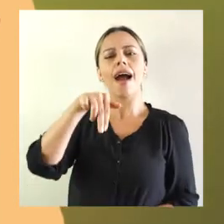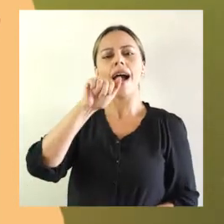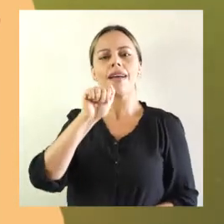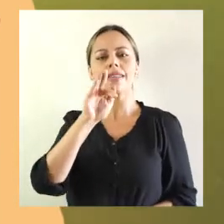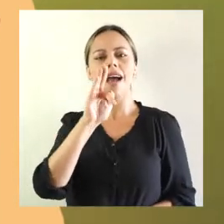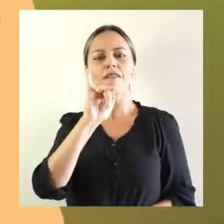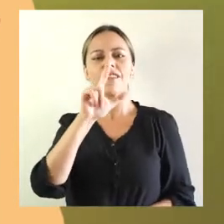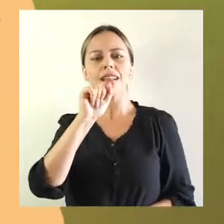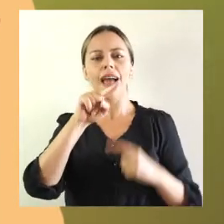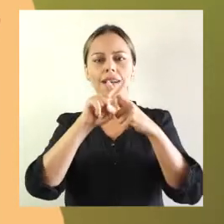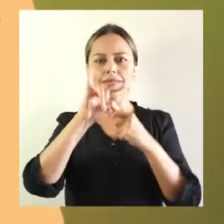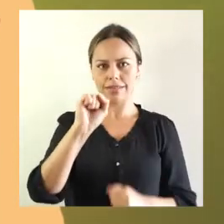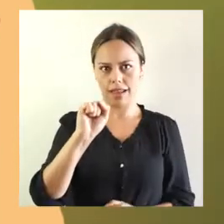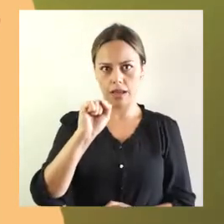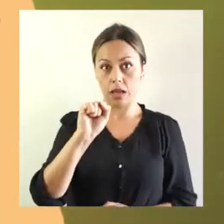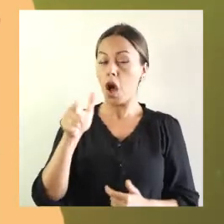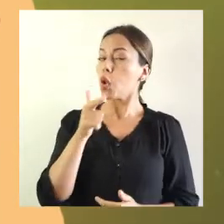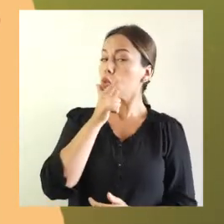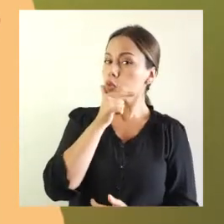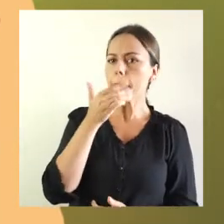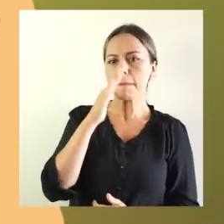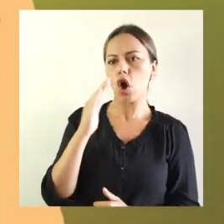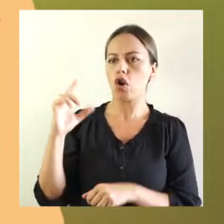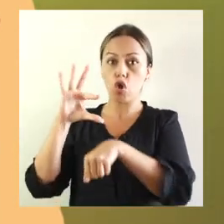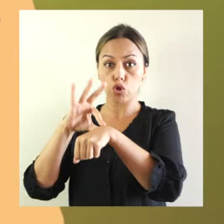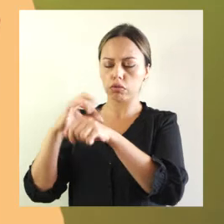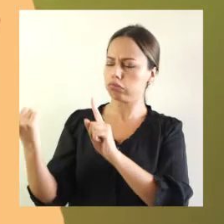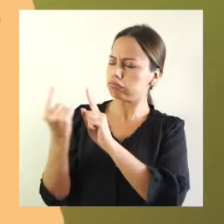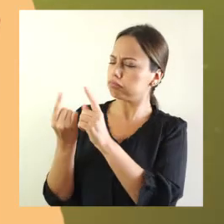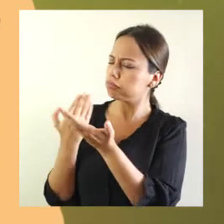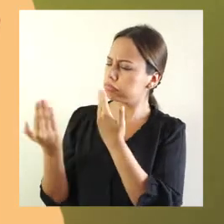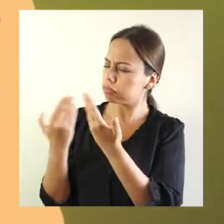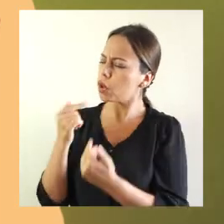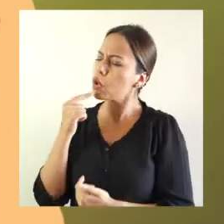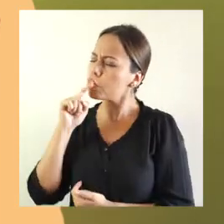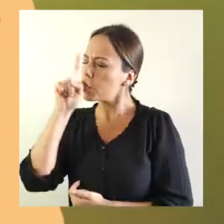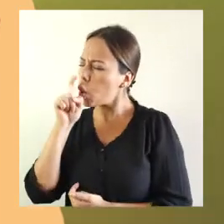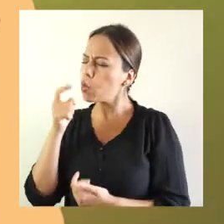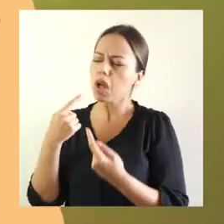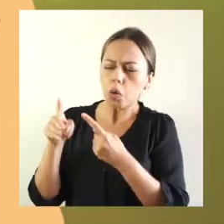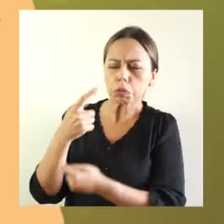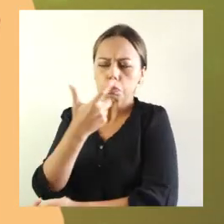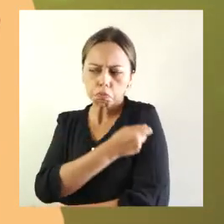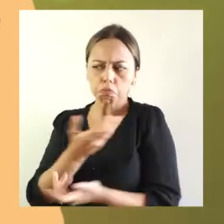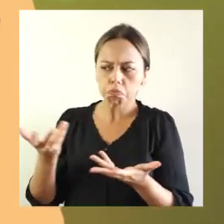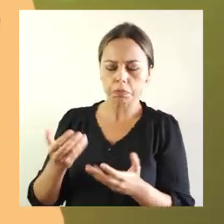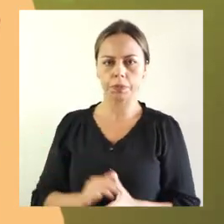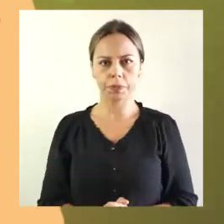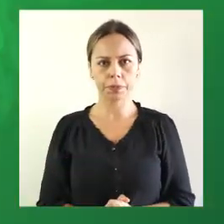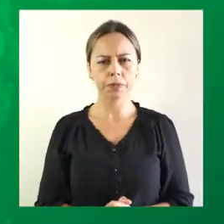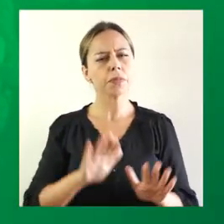aguda grave, anafilaxia. Ante cualquier duda, consulte con su médico tratante sobre las opciones de vacunación.